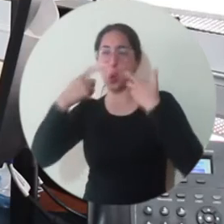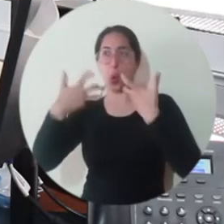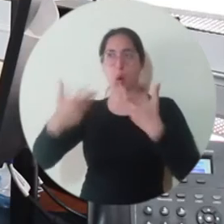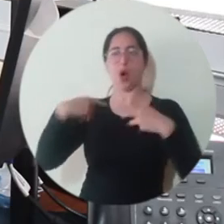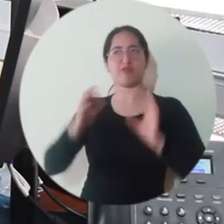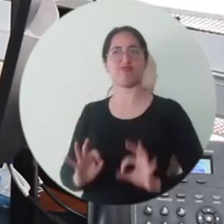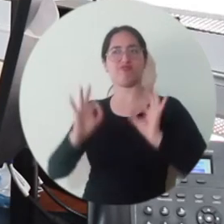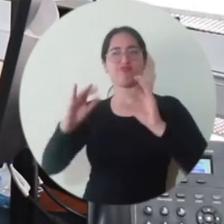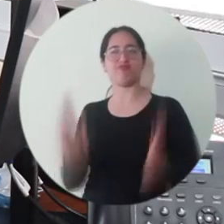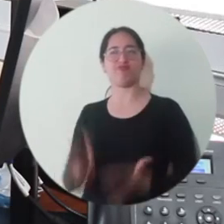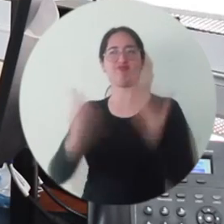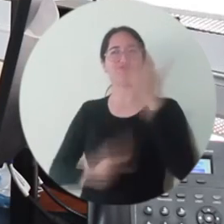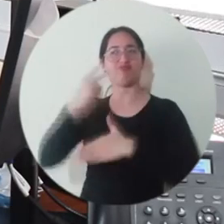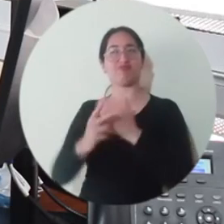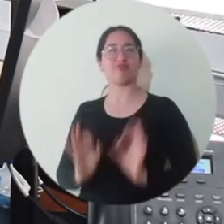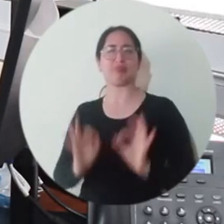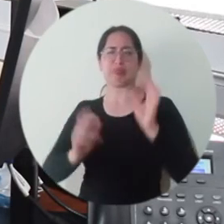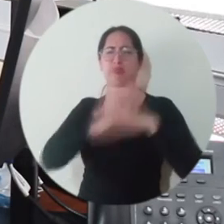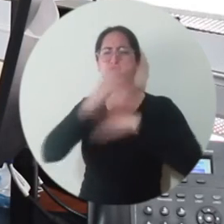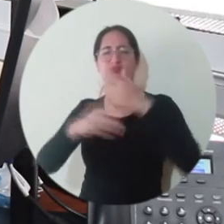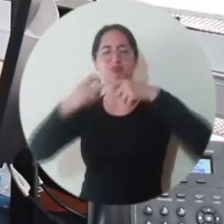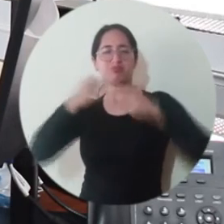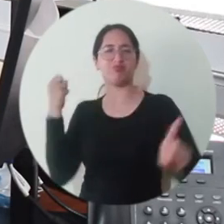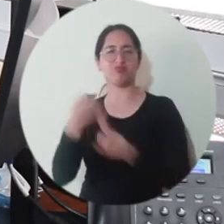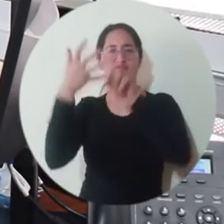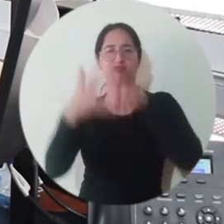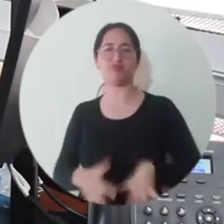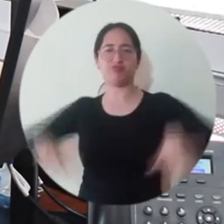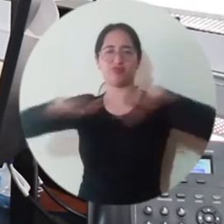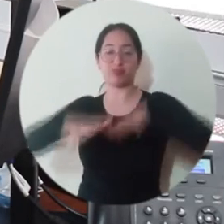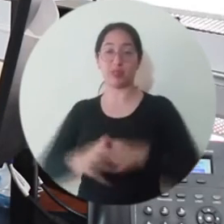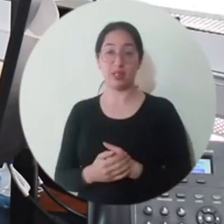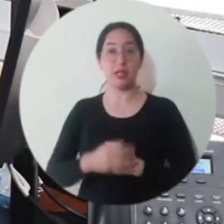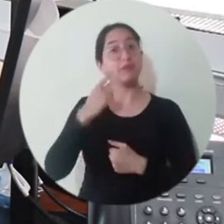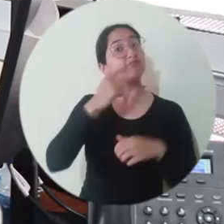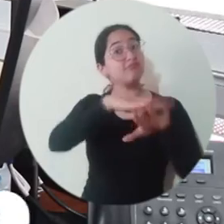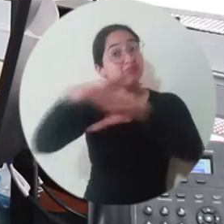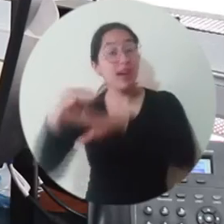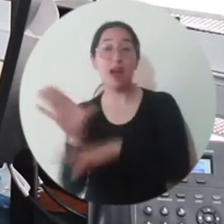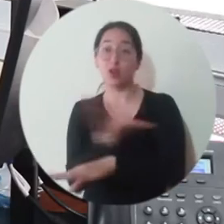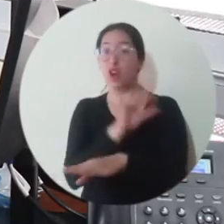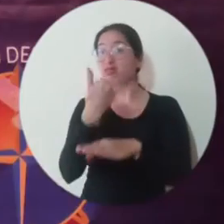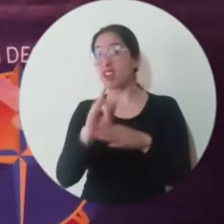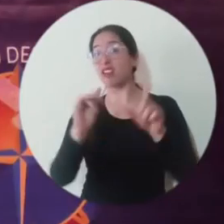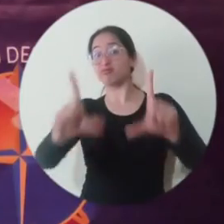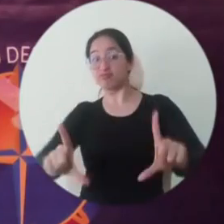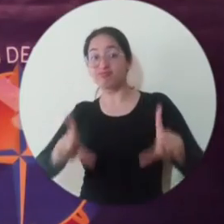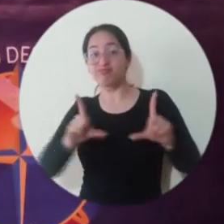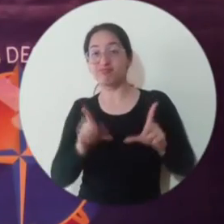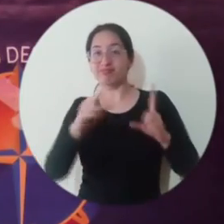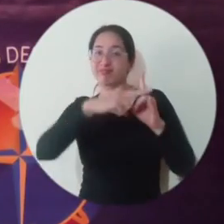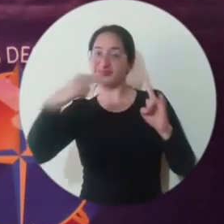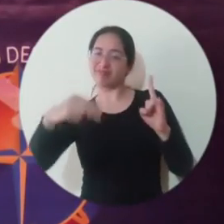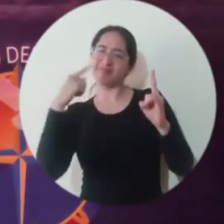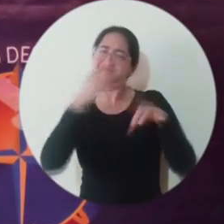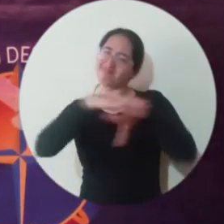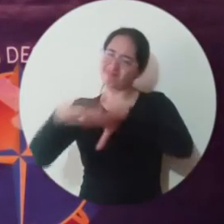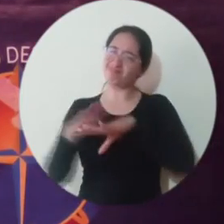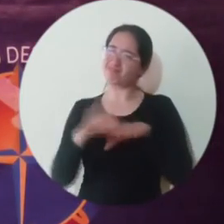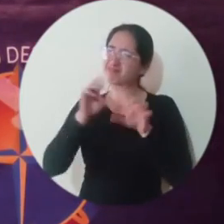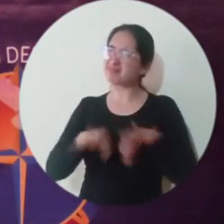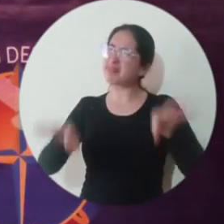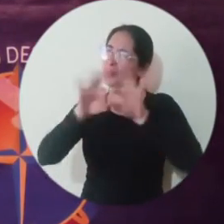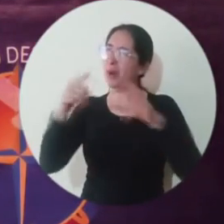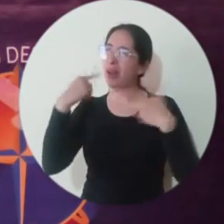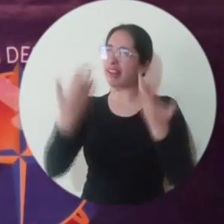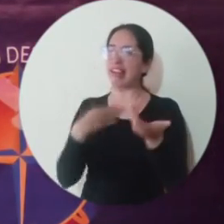la oportunidad de ofrecer programas innovadores, nuevos, distintos, que agreguen valor en el territorio. Invitamos a todas las personas externas,